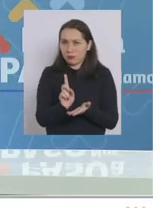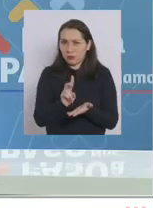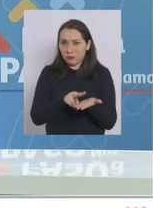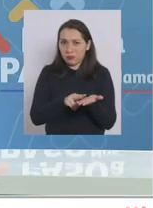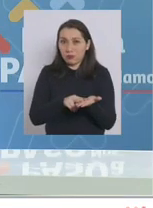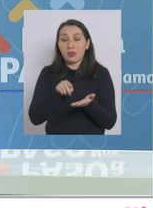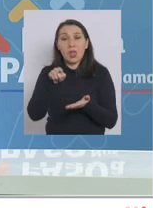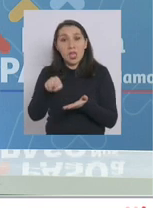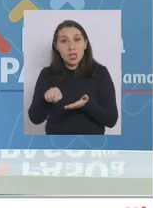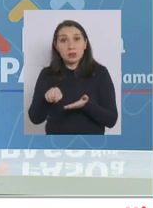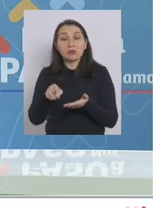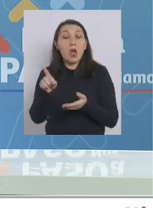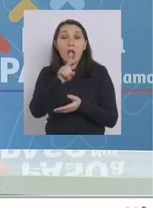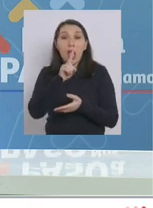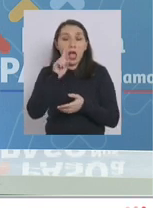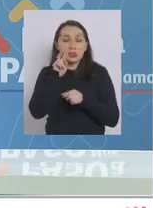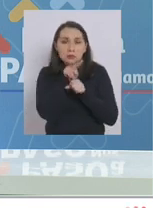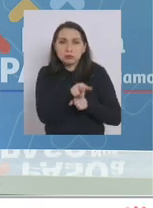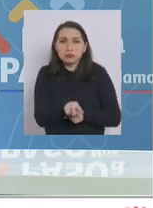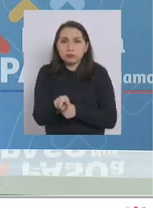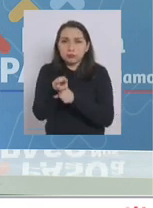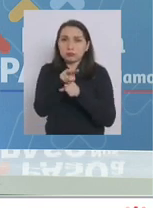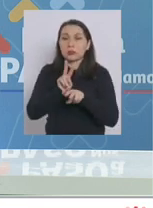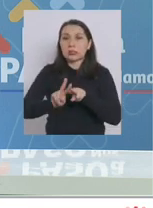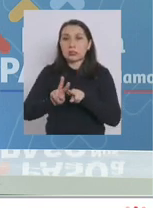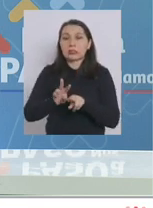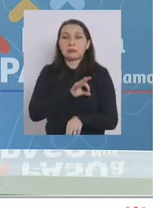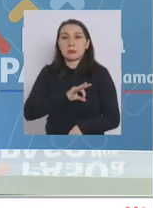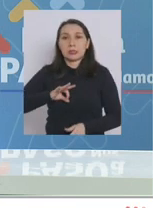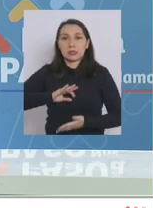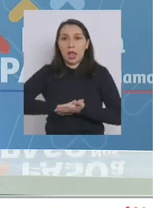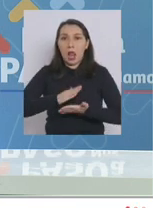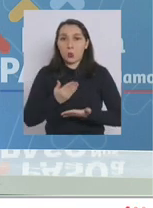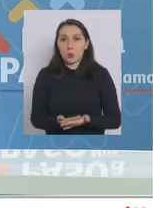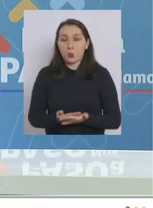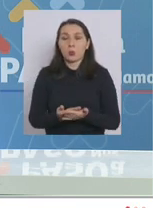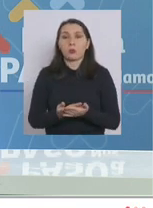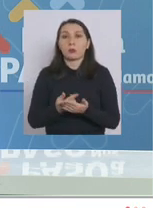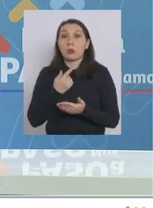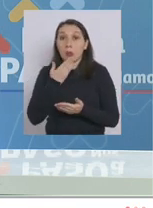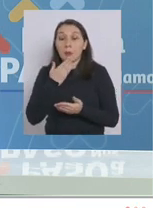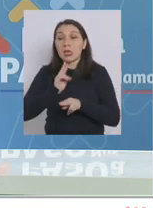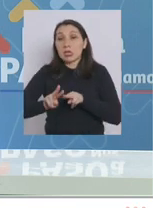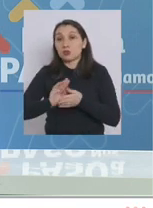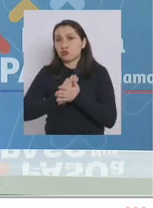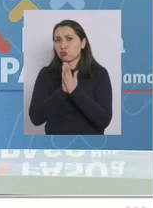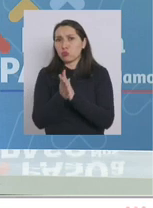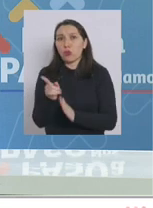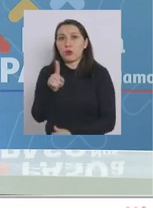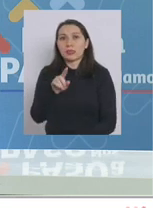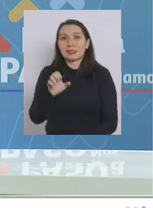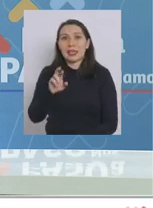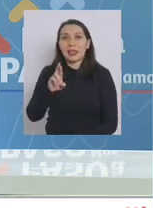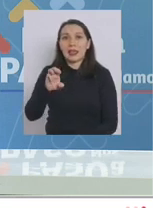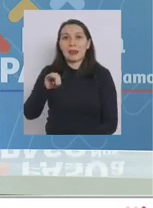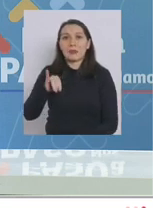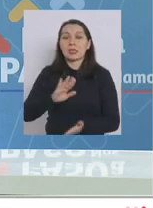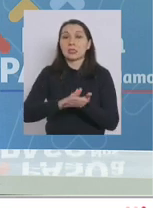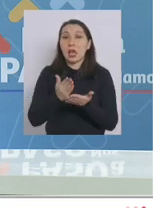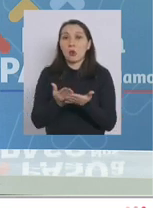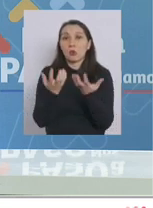caso, esto es parte de la vigilancia que realiza el Ministerio de Salud, que realizan todos los Ceremis de salud en relación